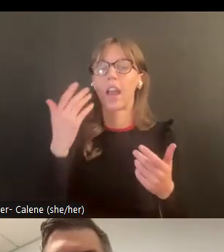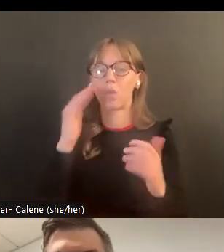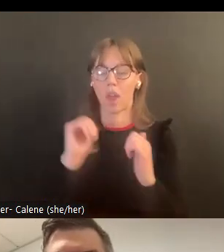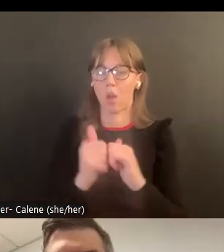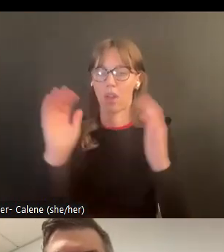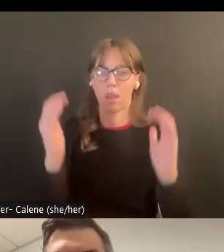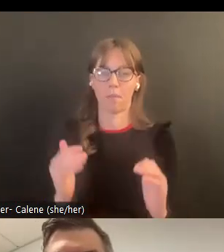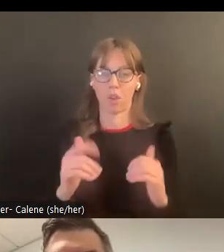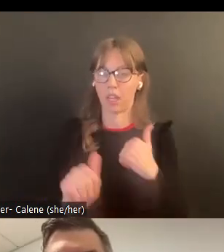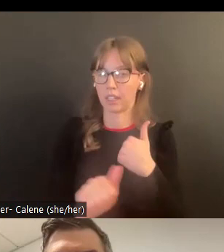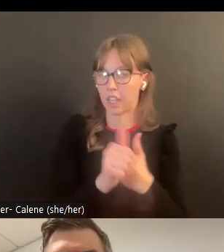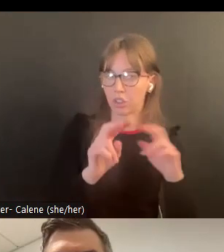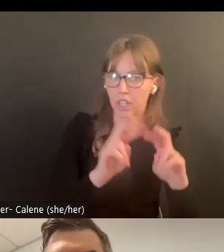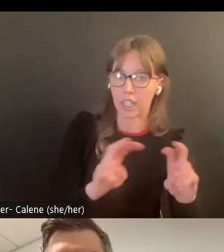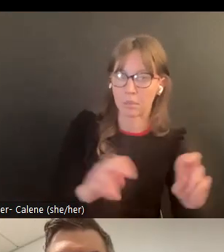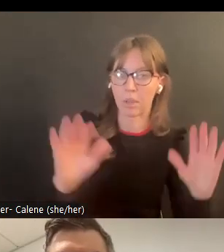asesoramiento de peligro